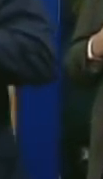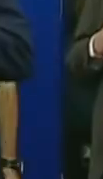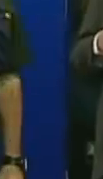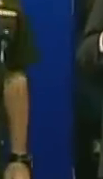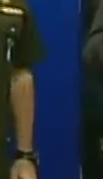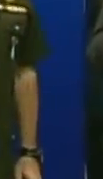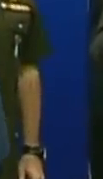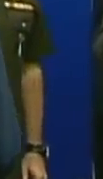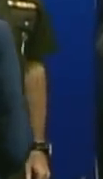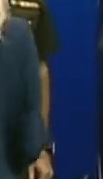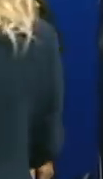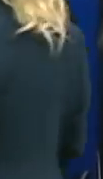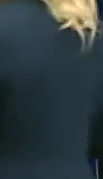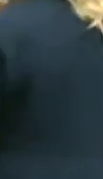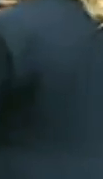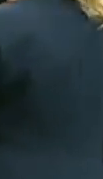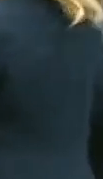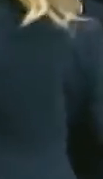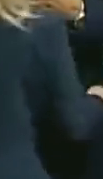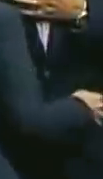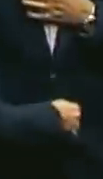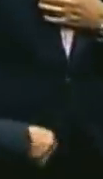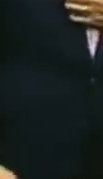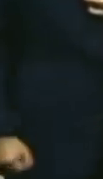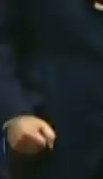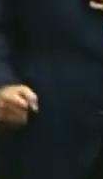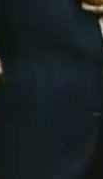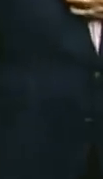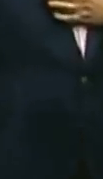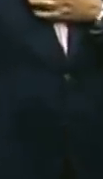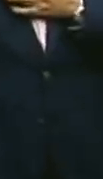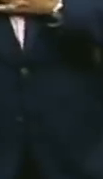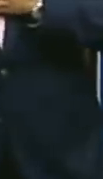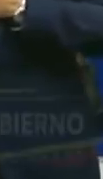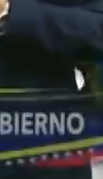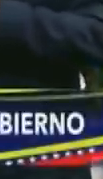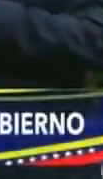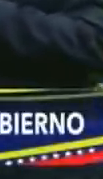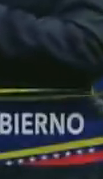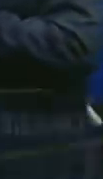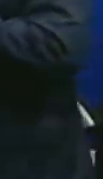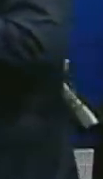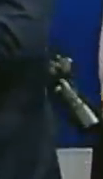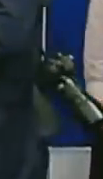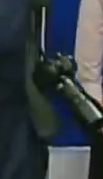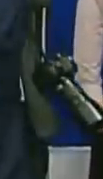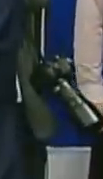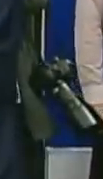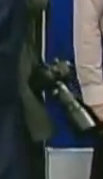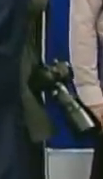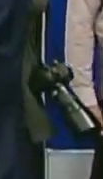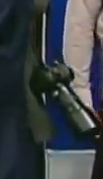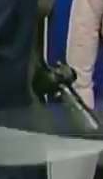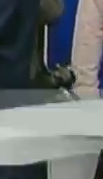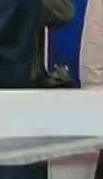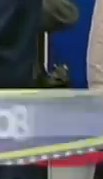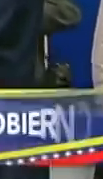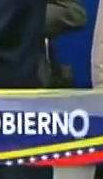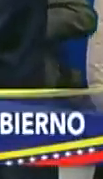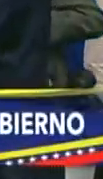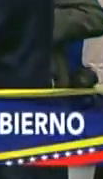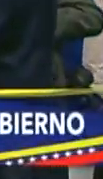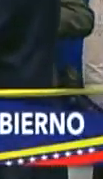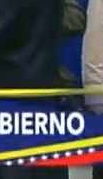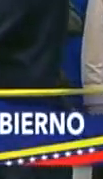fundamentales a la salud, a la atención a la pandemia por la COVID-19, la educación, alimentación, vialidad, transporte. Vemos allí entonces